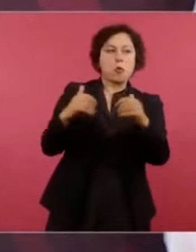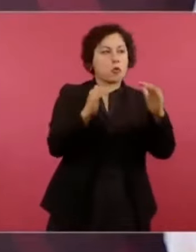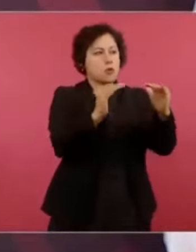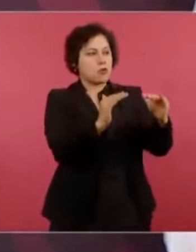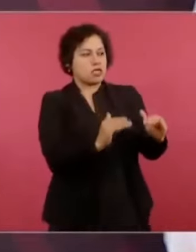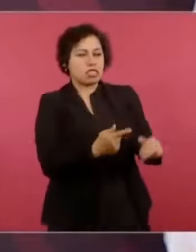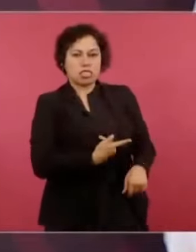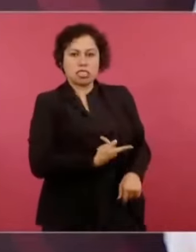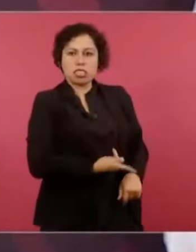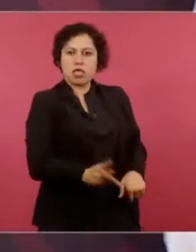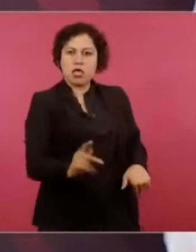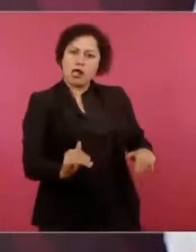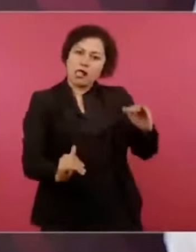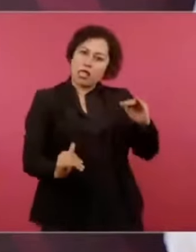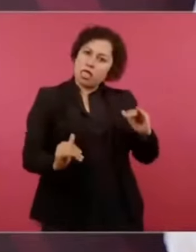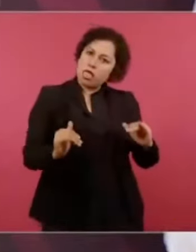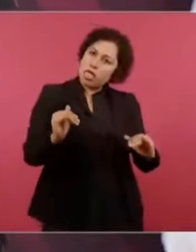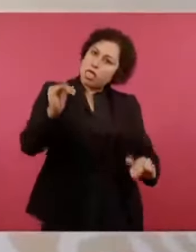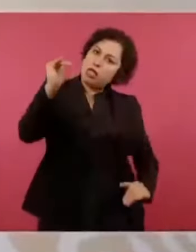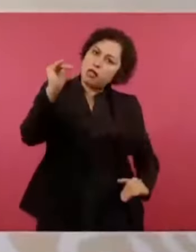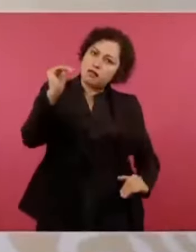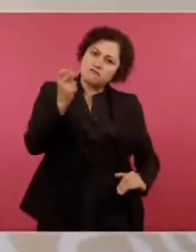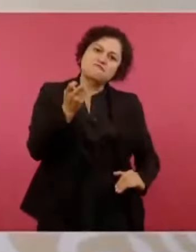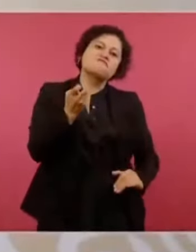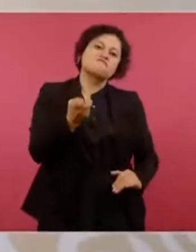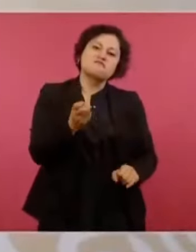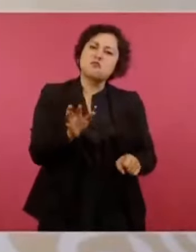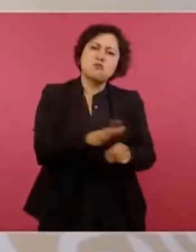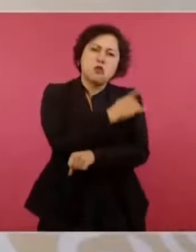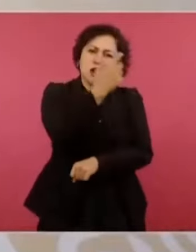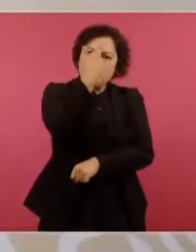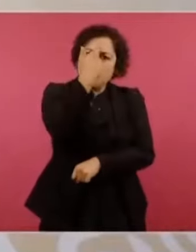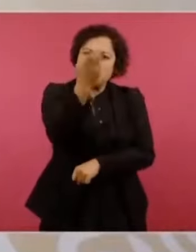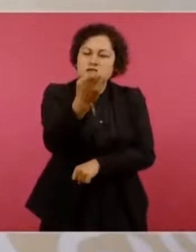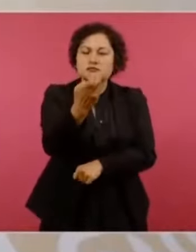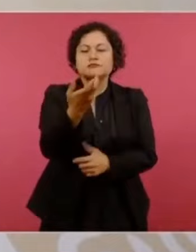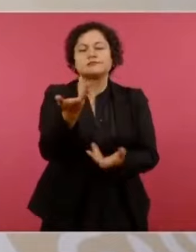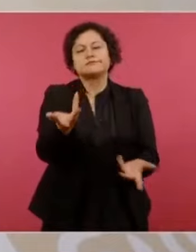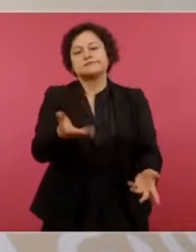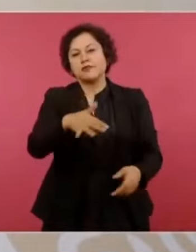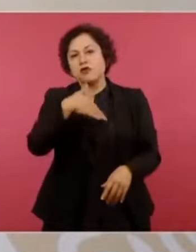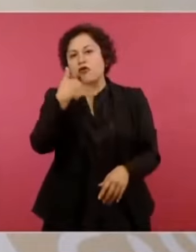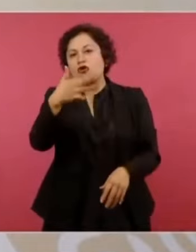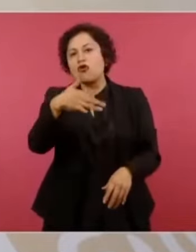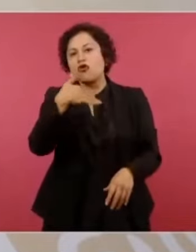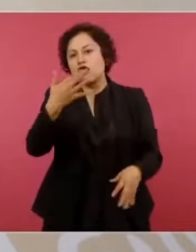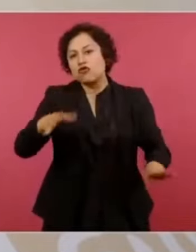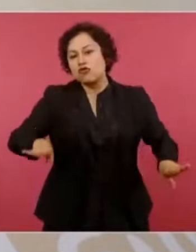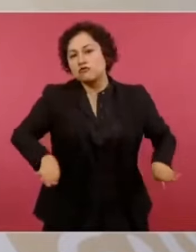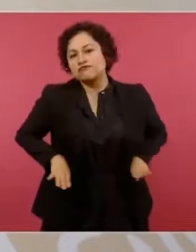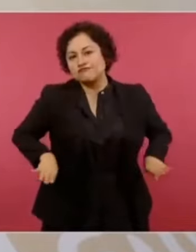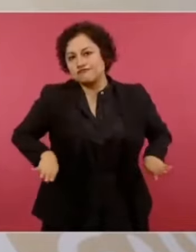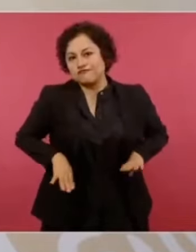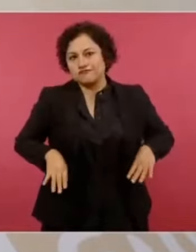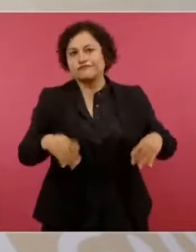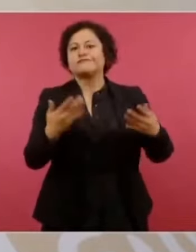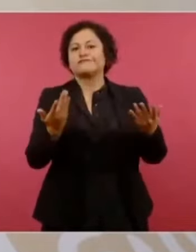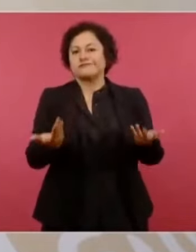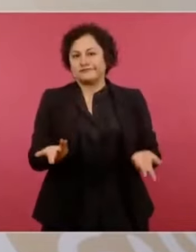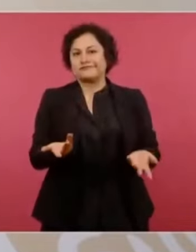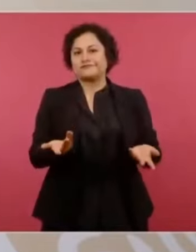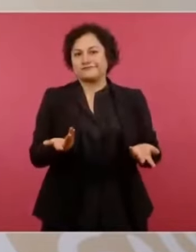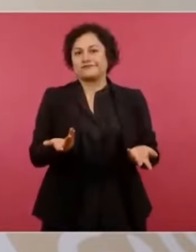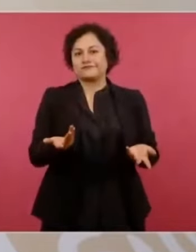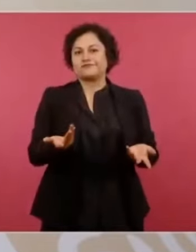Llegamos a ocupar por la corrupción el